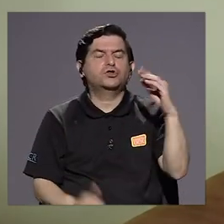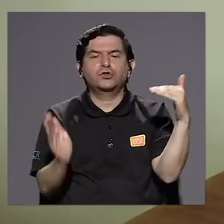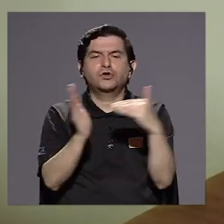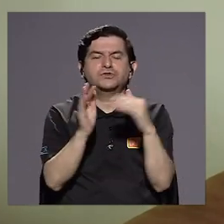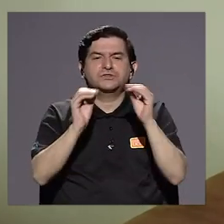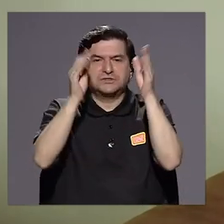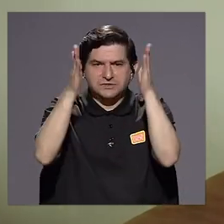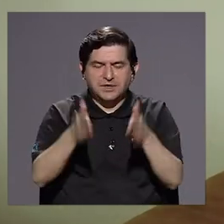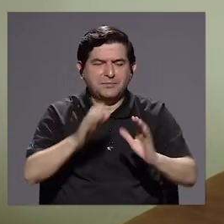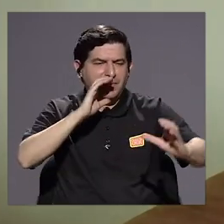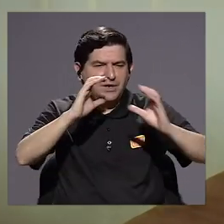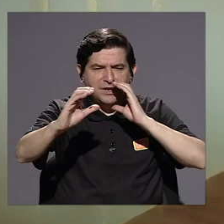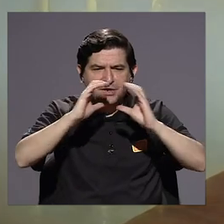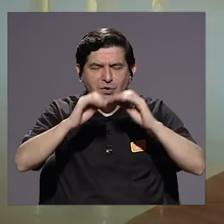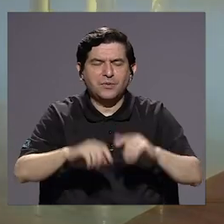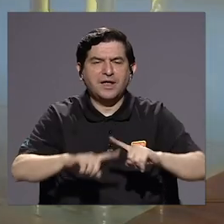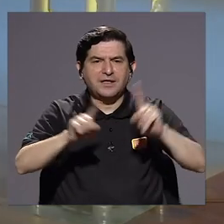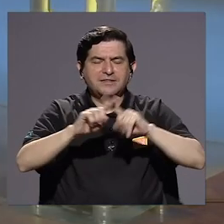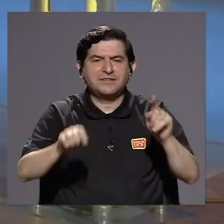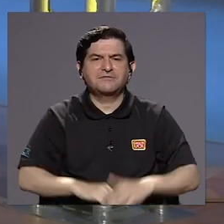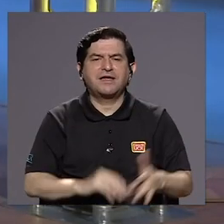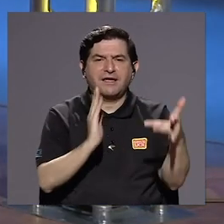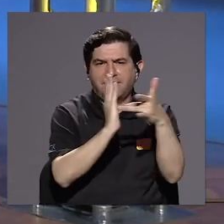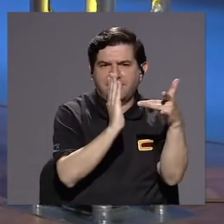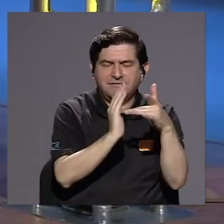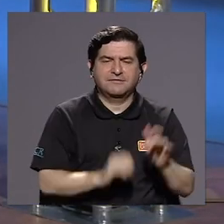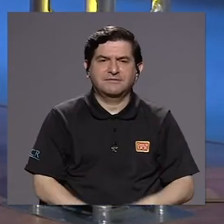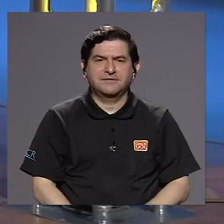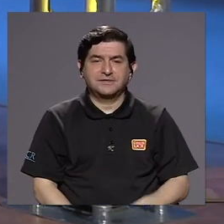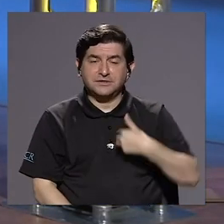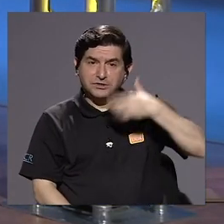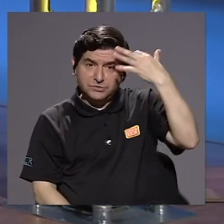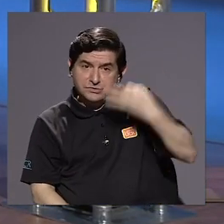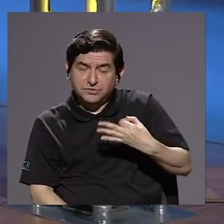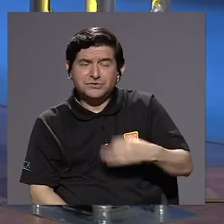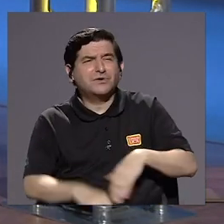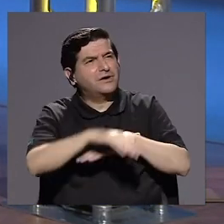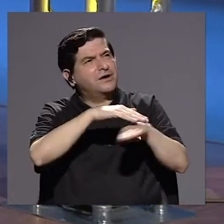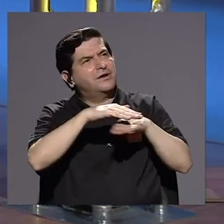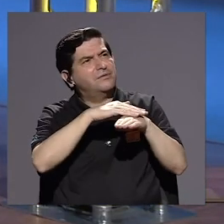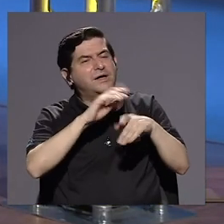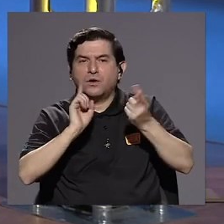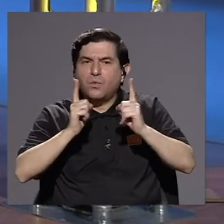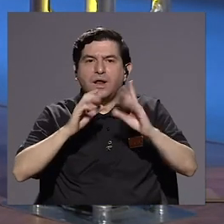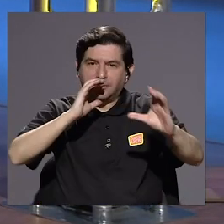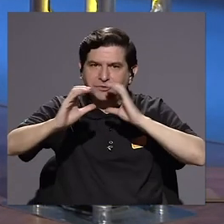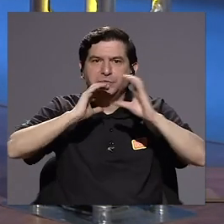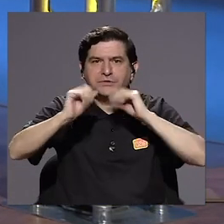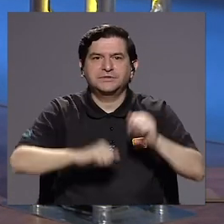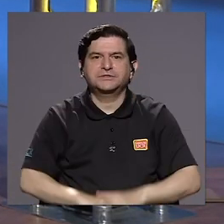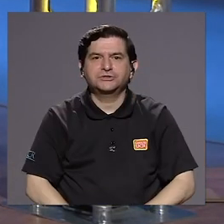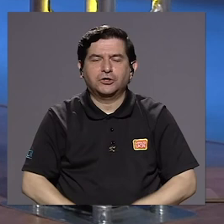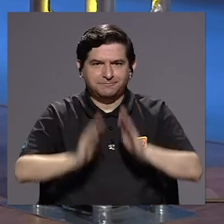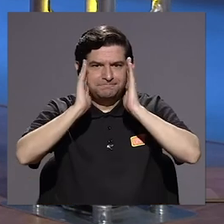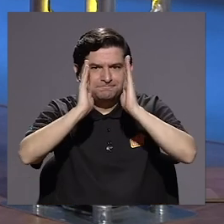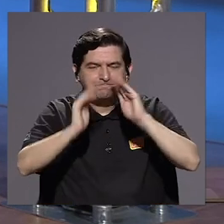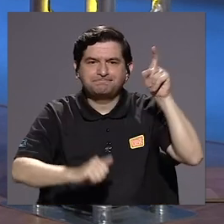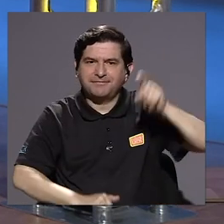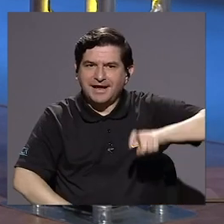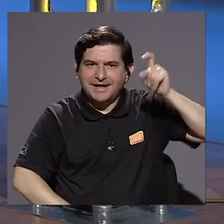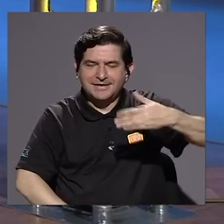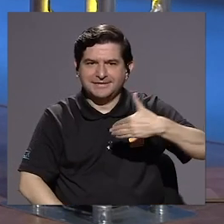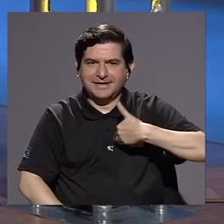docentes comunicándose en las plataformas y en este sentido. Entonces, yo creo que la base es la comunicación, poner atención a las